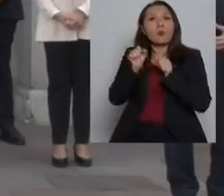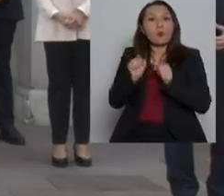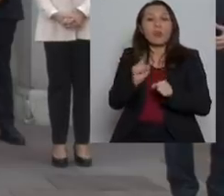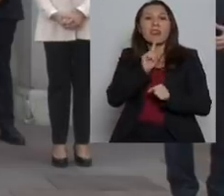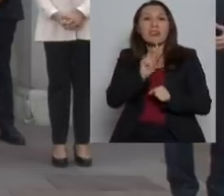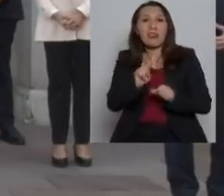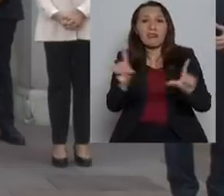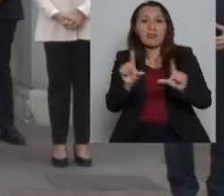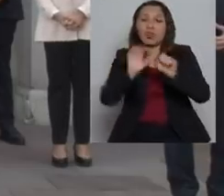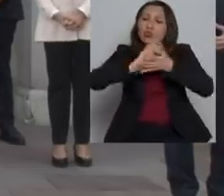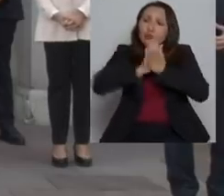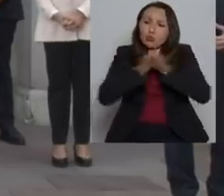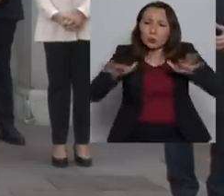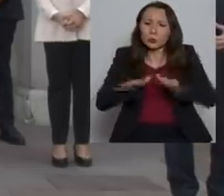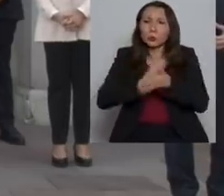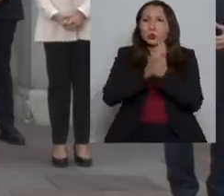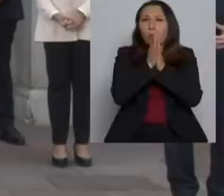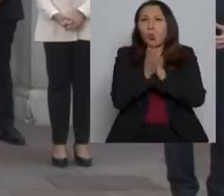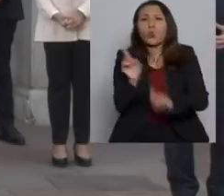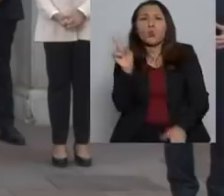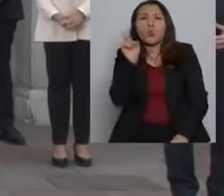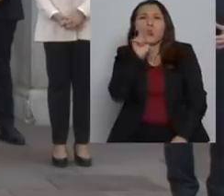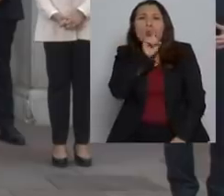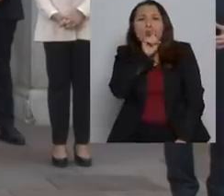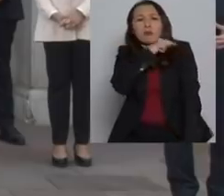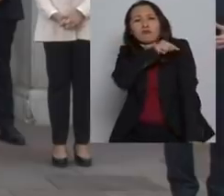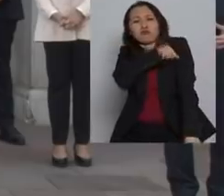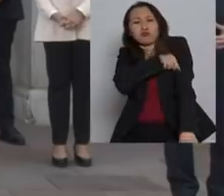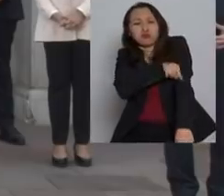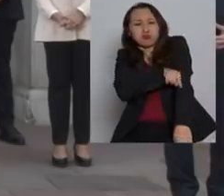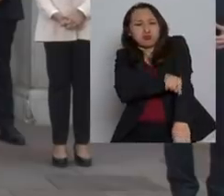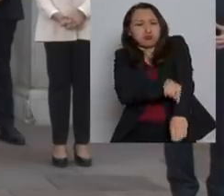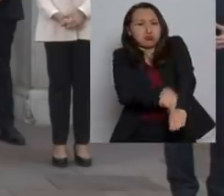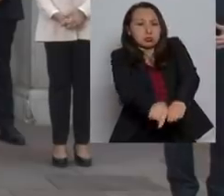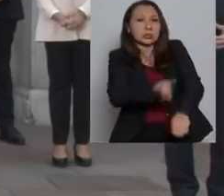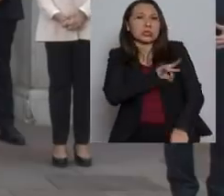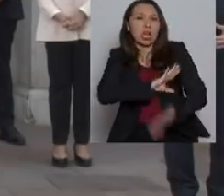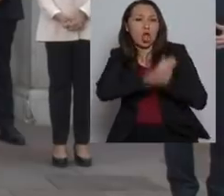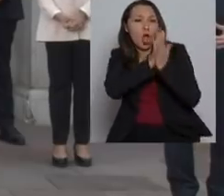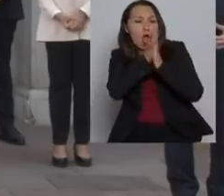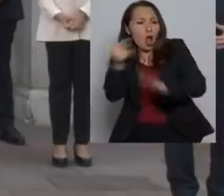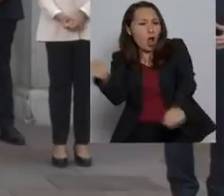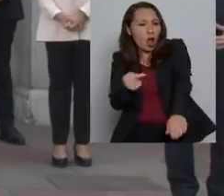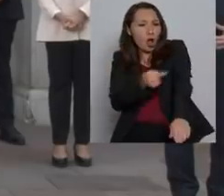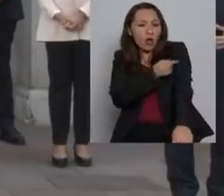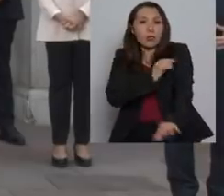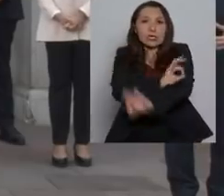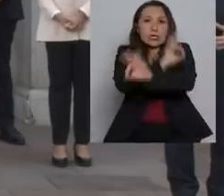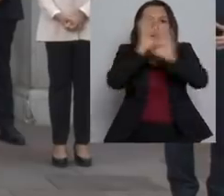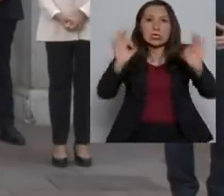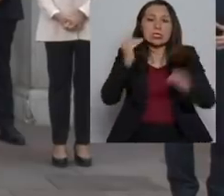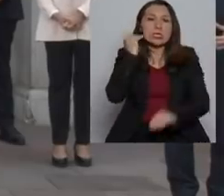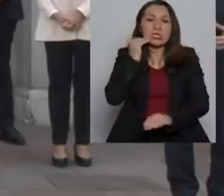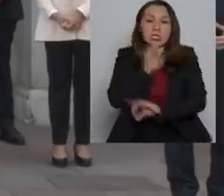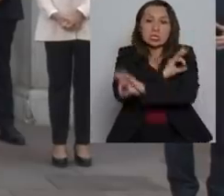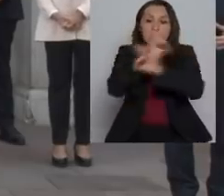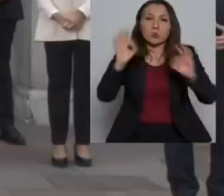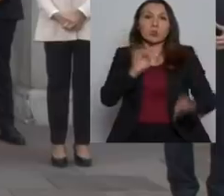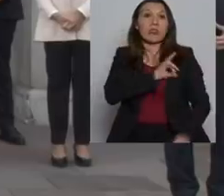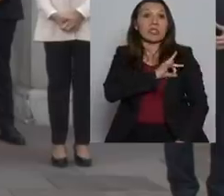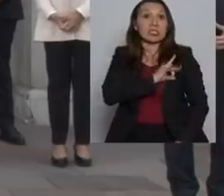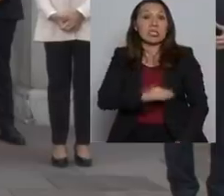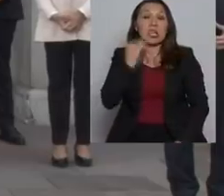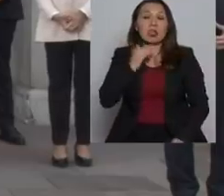hacer todos los esfuerzos para que llegue hasta el último rincón de Chile, que no haya ningún niño en Chile